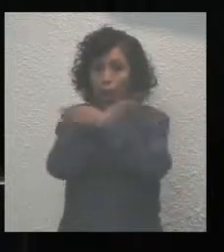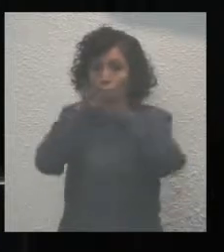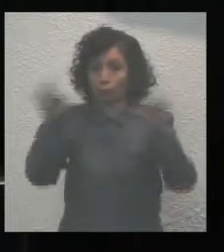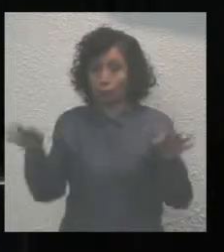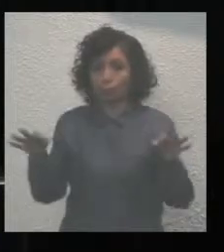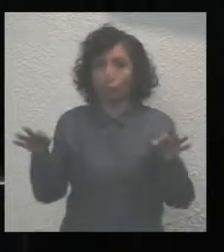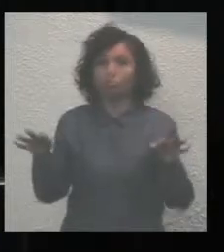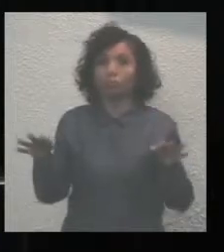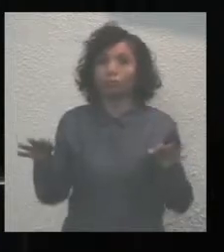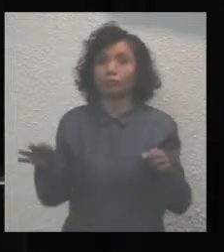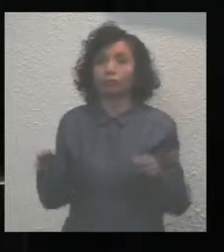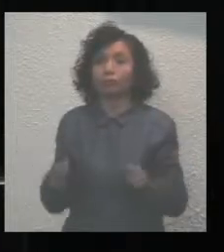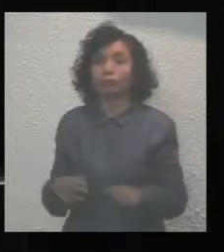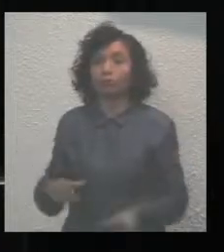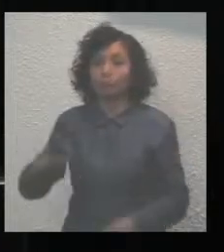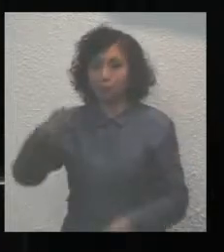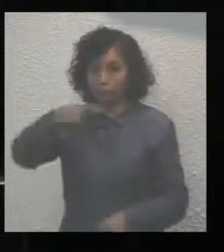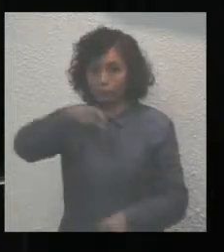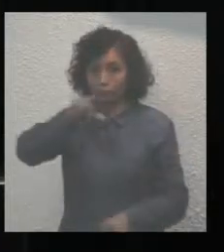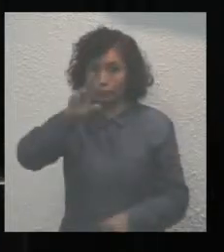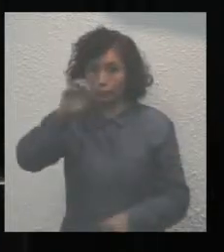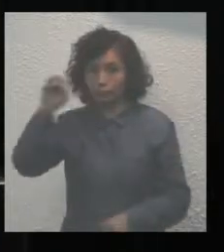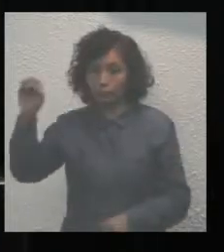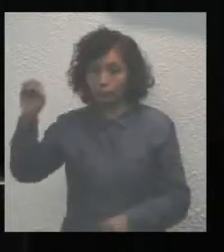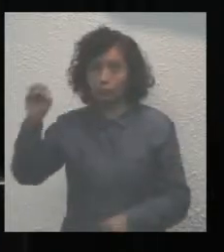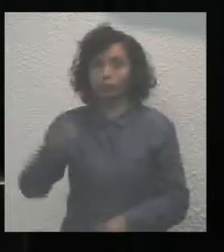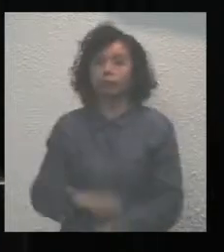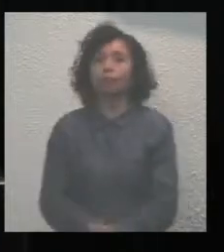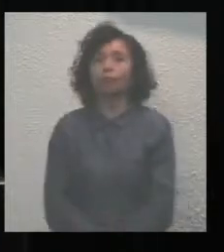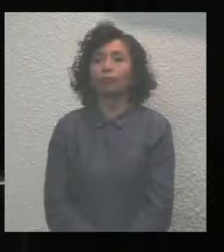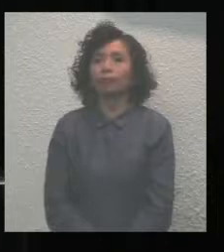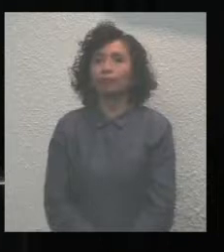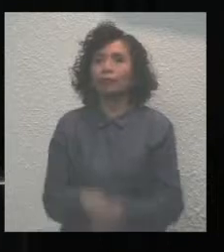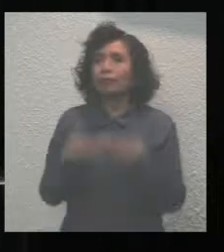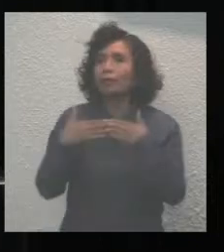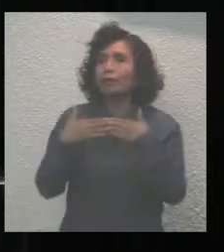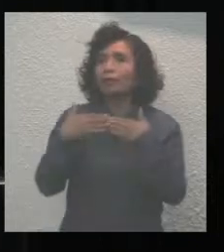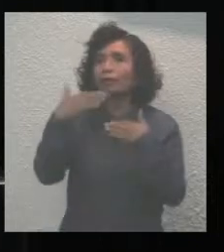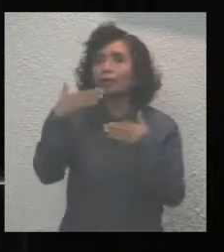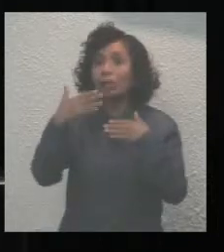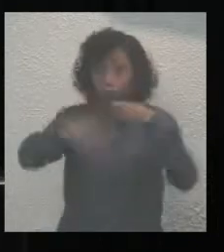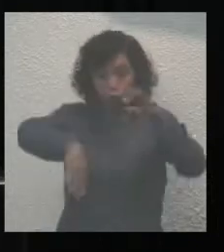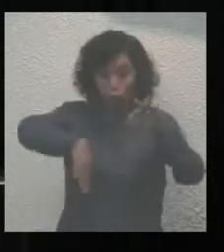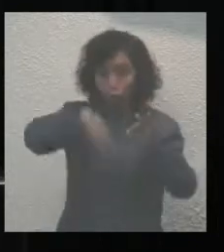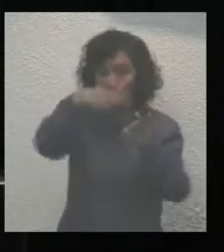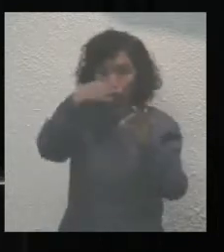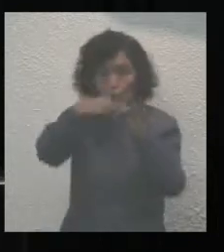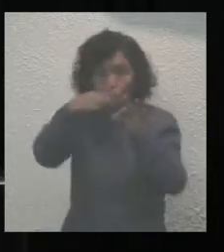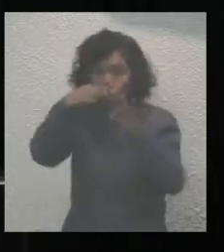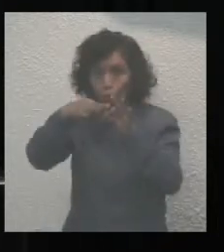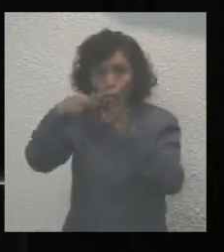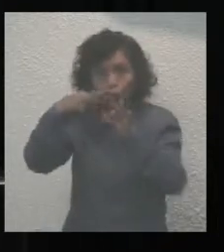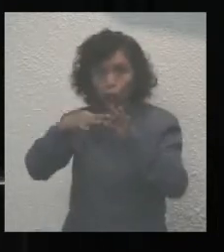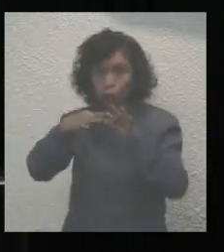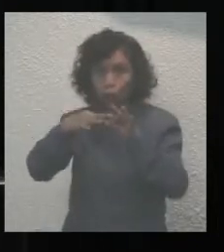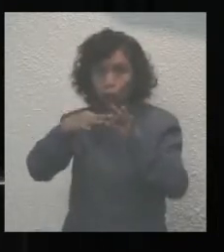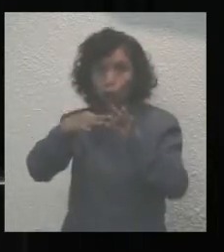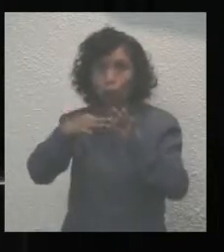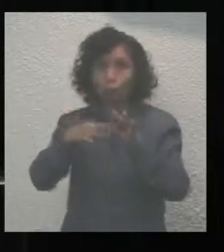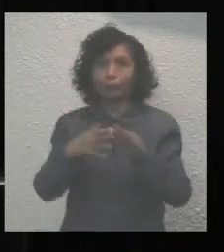la Administración Pública de Quintana Roo. Más allá del cumplimiento a una formalidad legal,